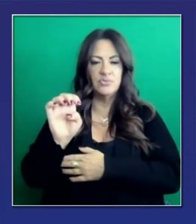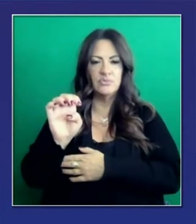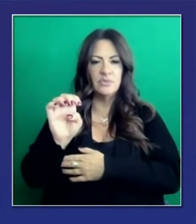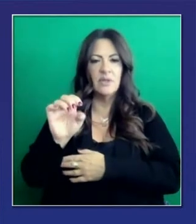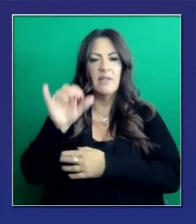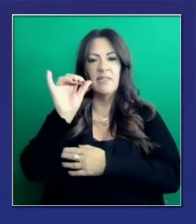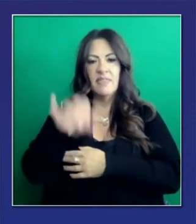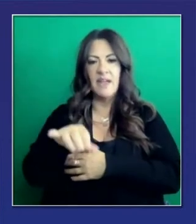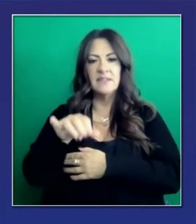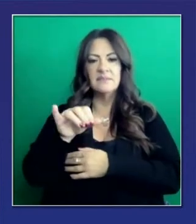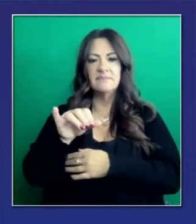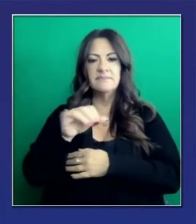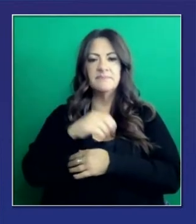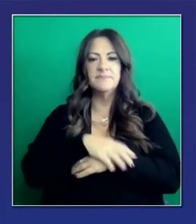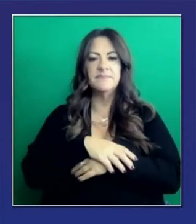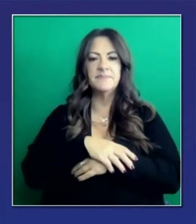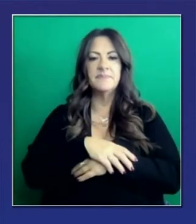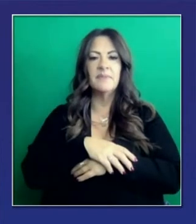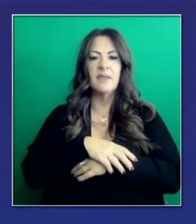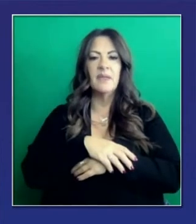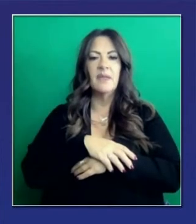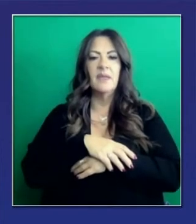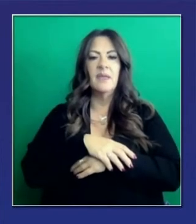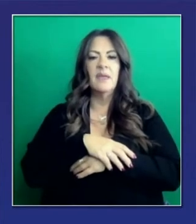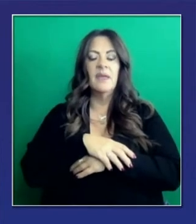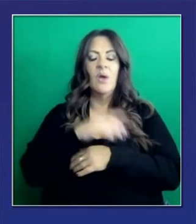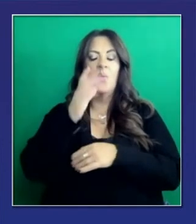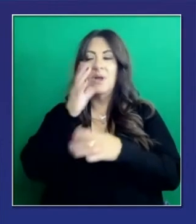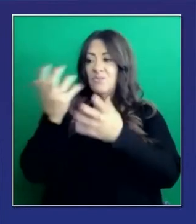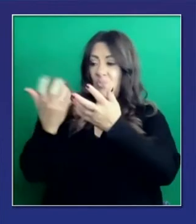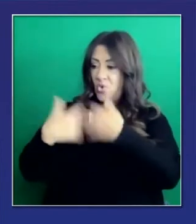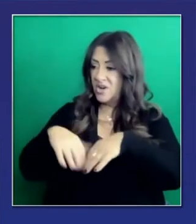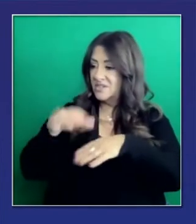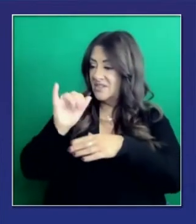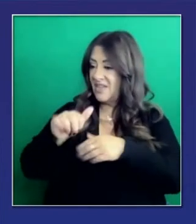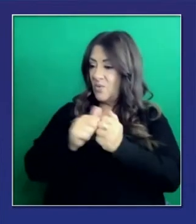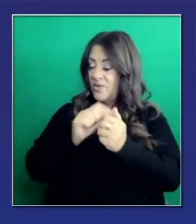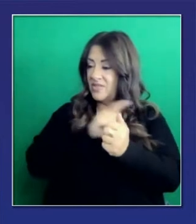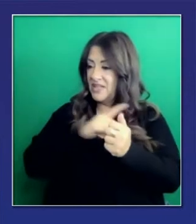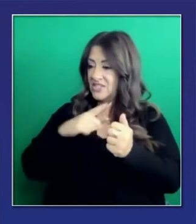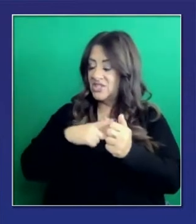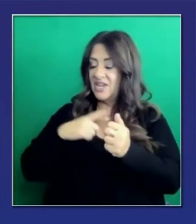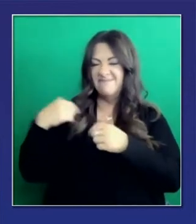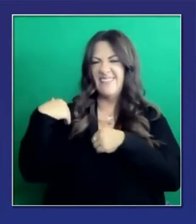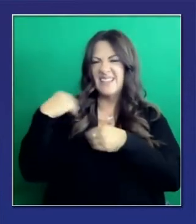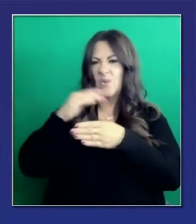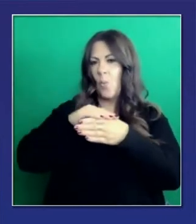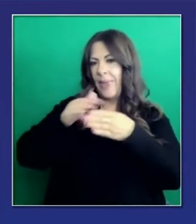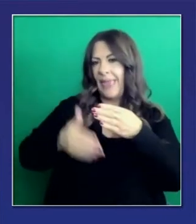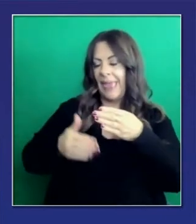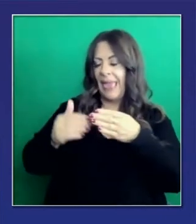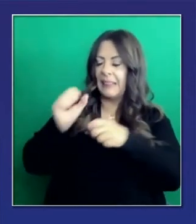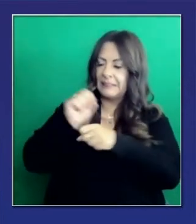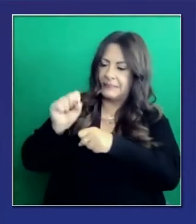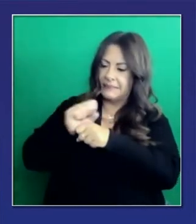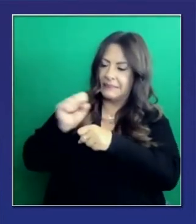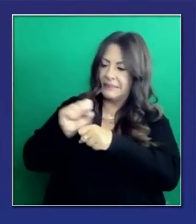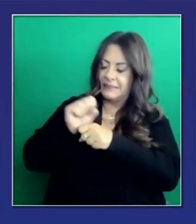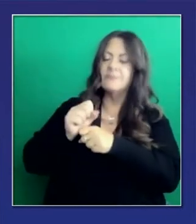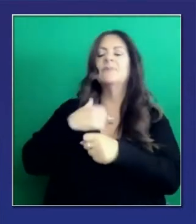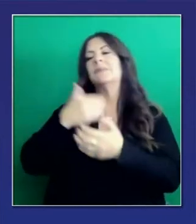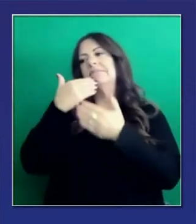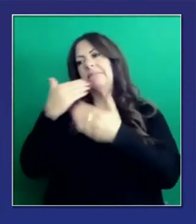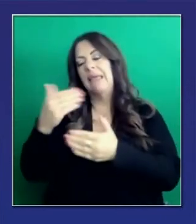declaración cuando todo el último punto, la última coma fueron resueltos y queremos felicitar a esos